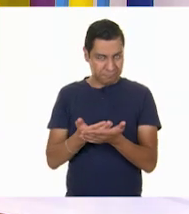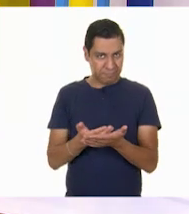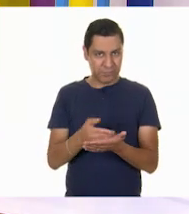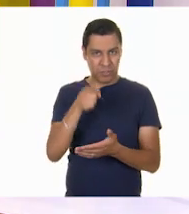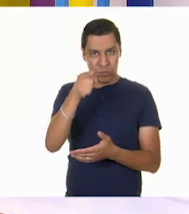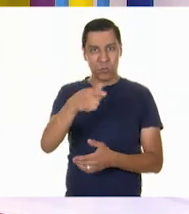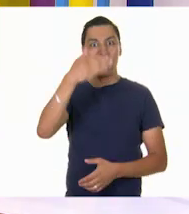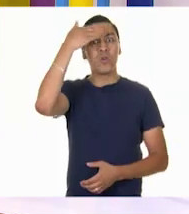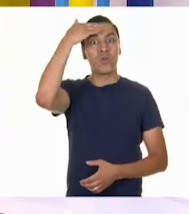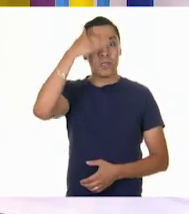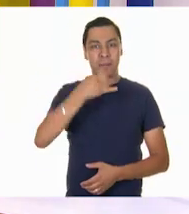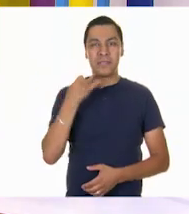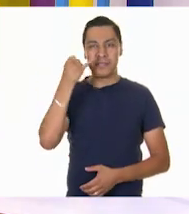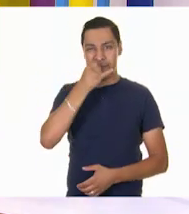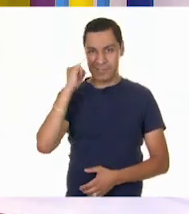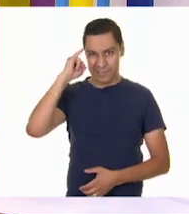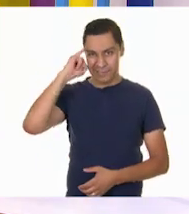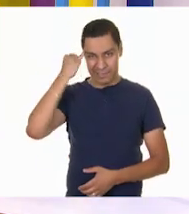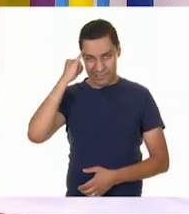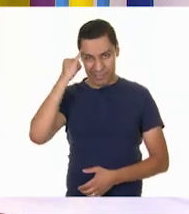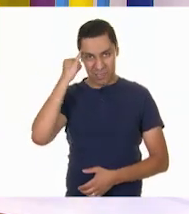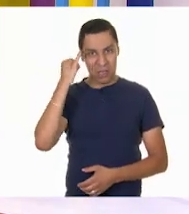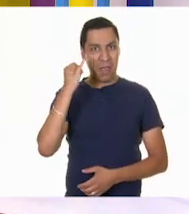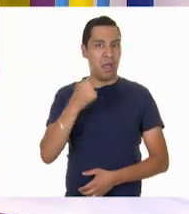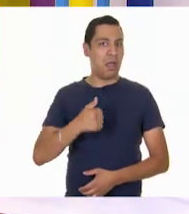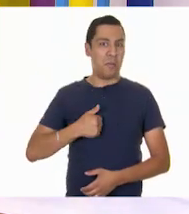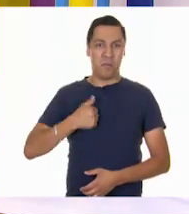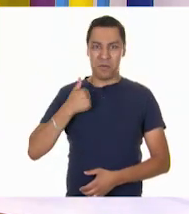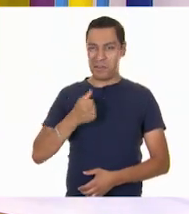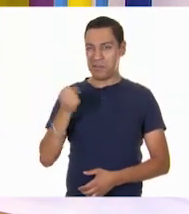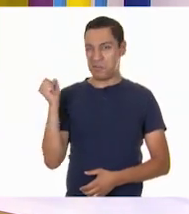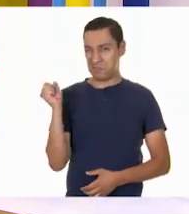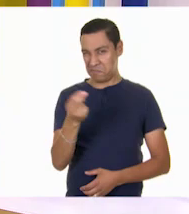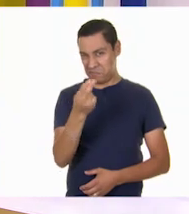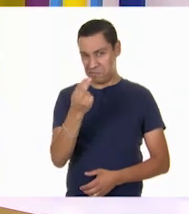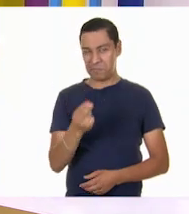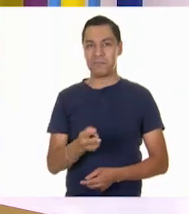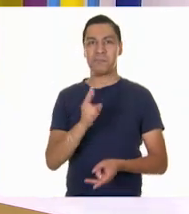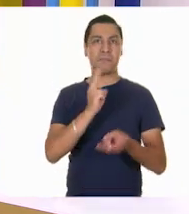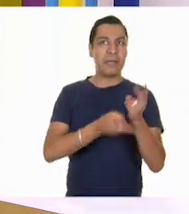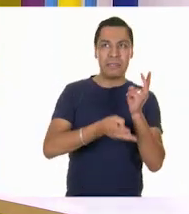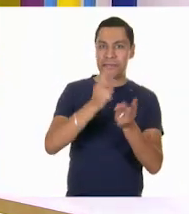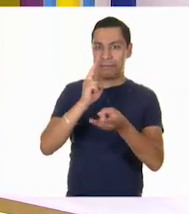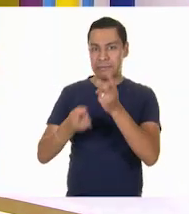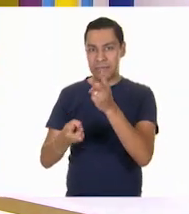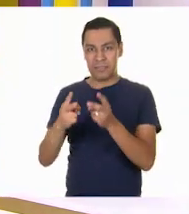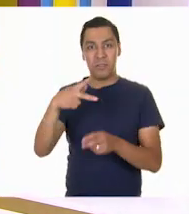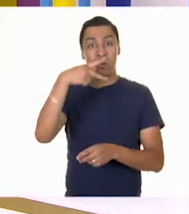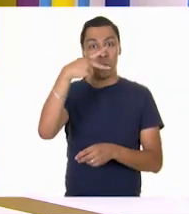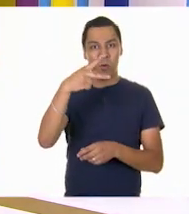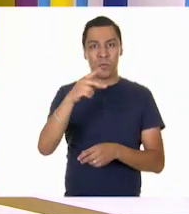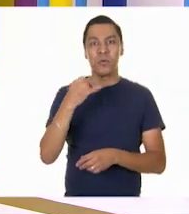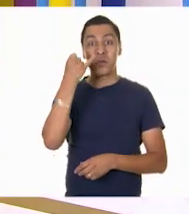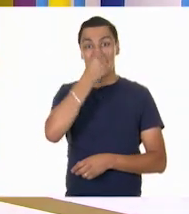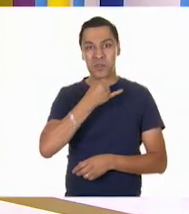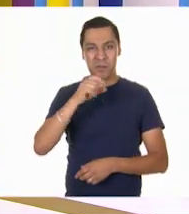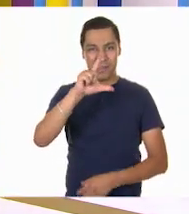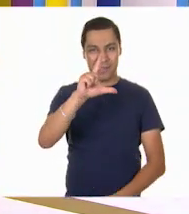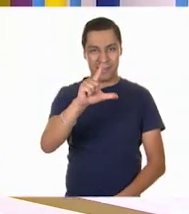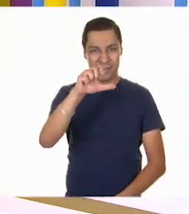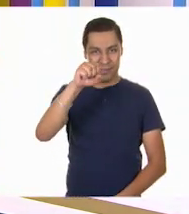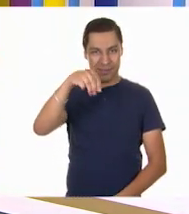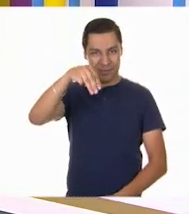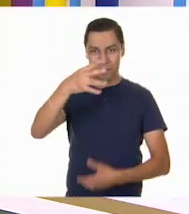familia. Si tienes la fortuna de hablar una lengua indígena, aprovecha también este momento para practicarla y platica con tu familia en tu lengua materna.